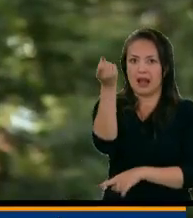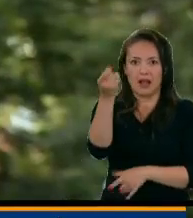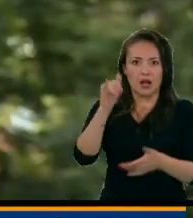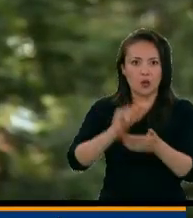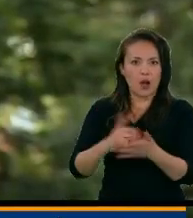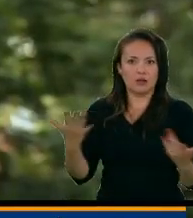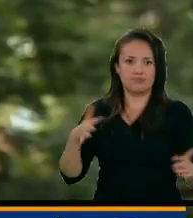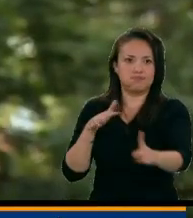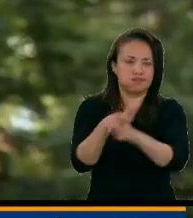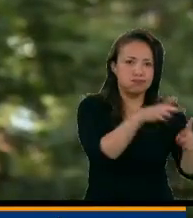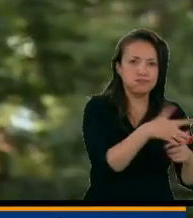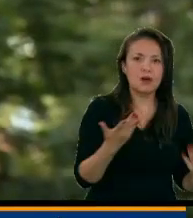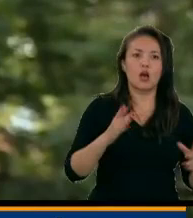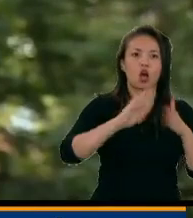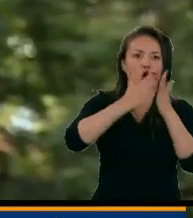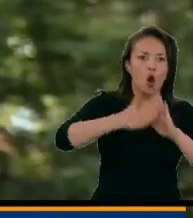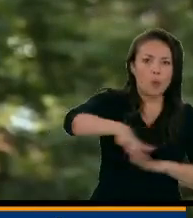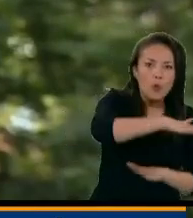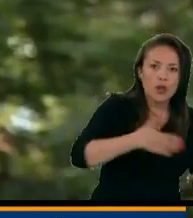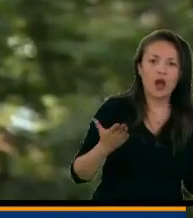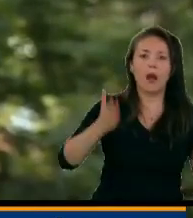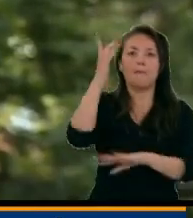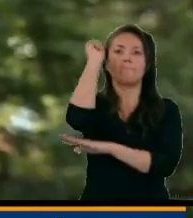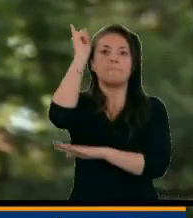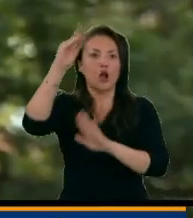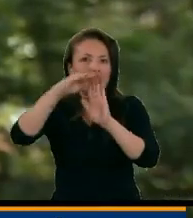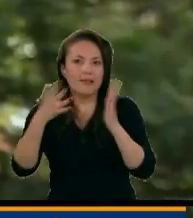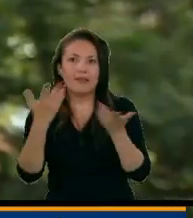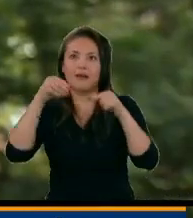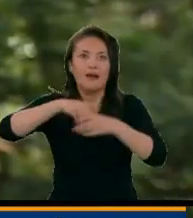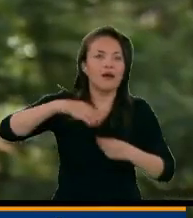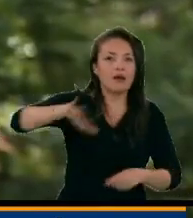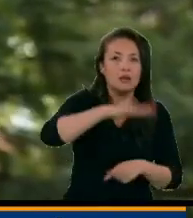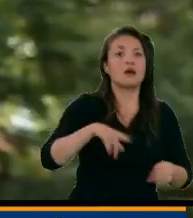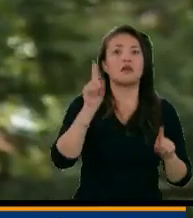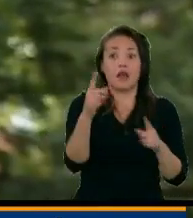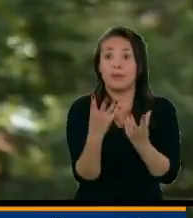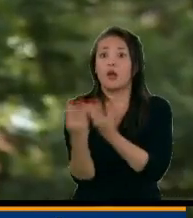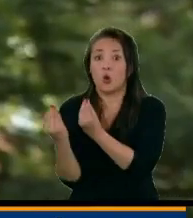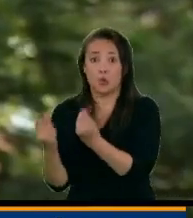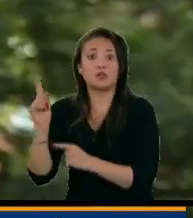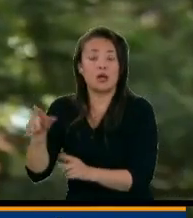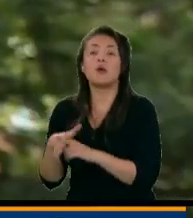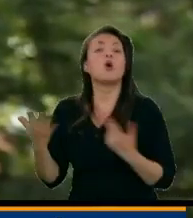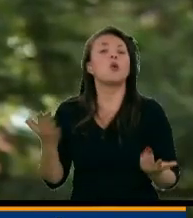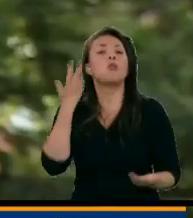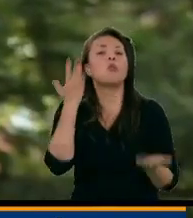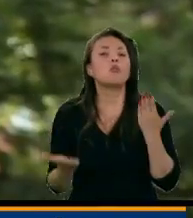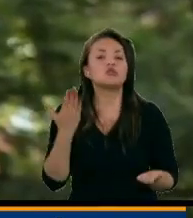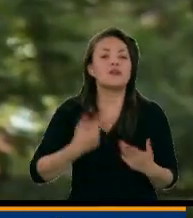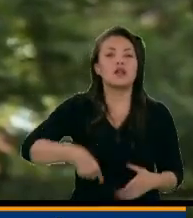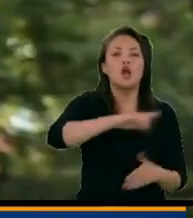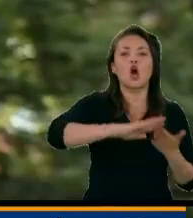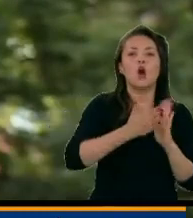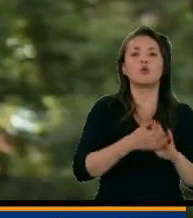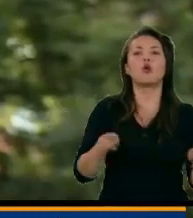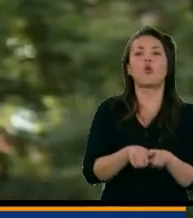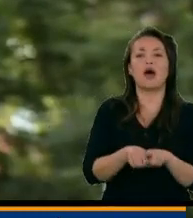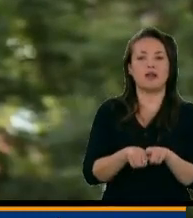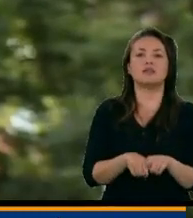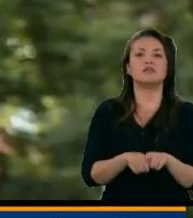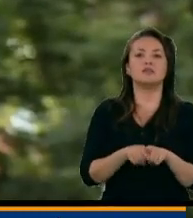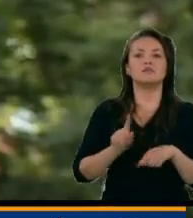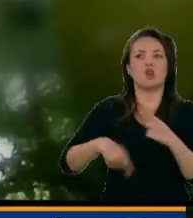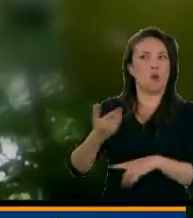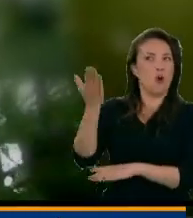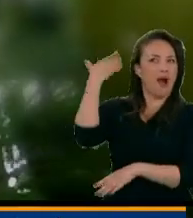comunidades, para la política, incluso para esos grupos. Porque lo más probable es que las mismas comunidades le den la espalda, como ha sucedido en